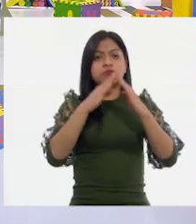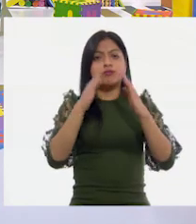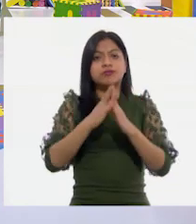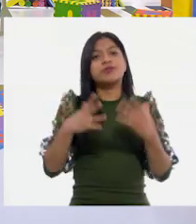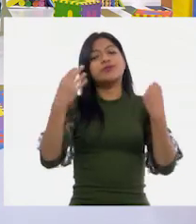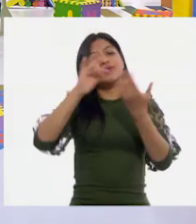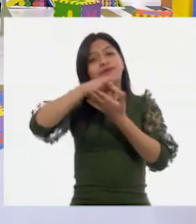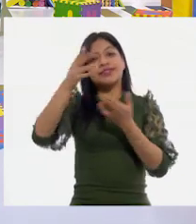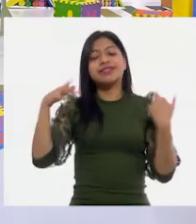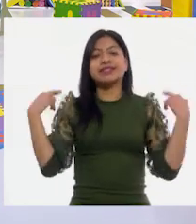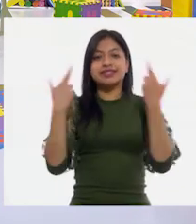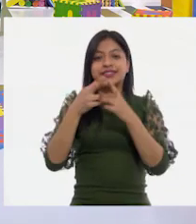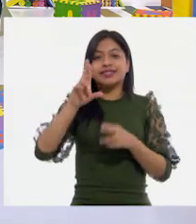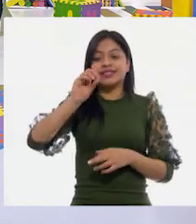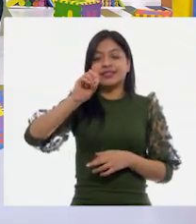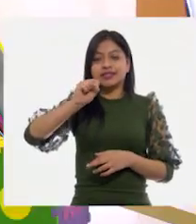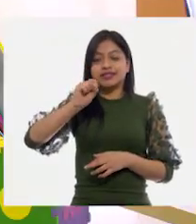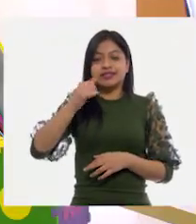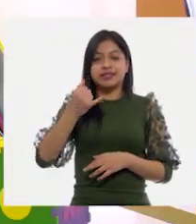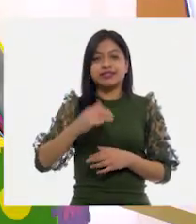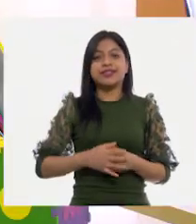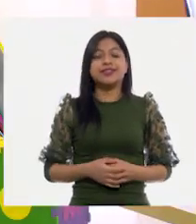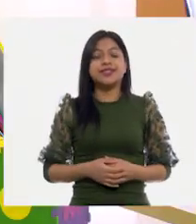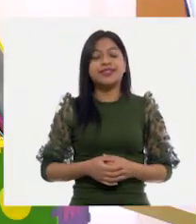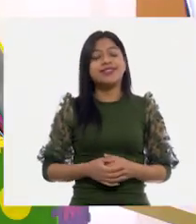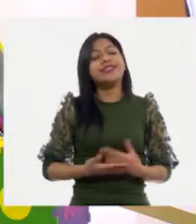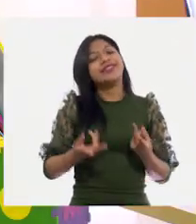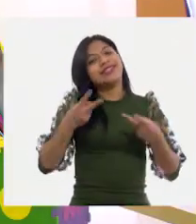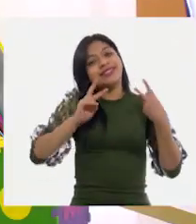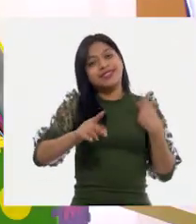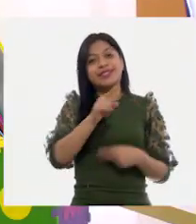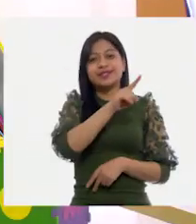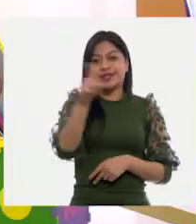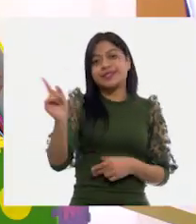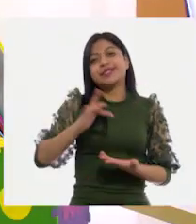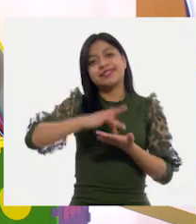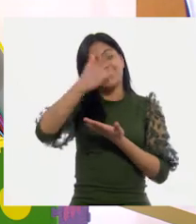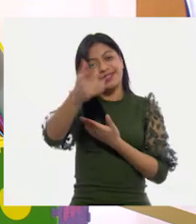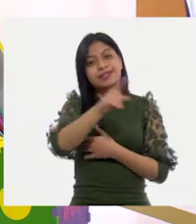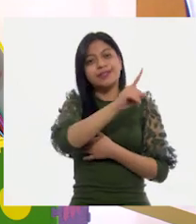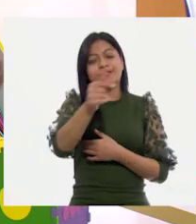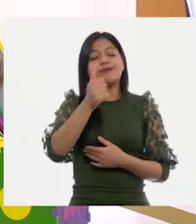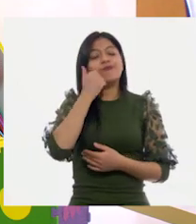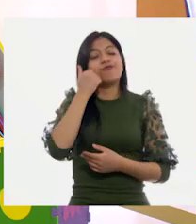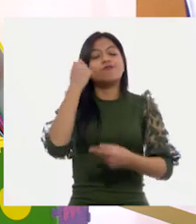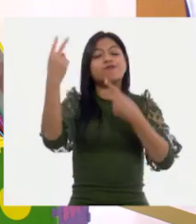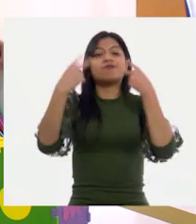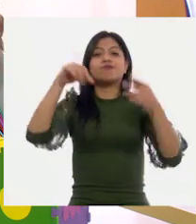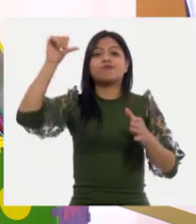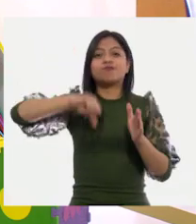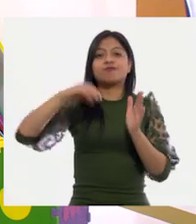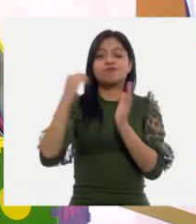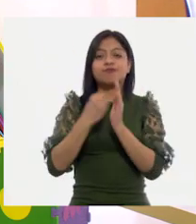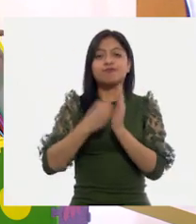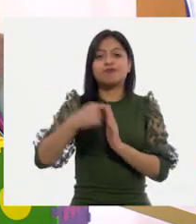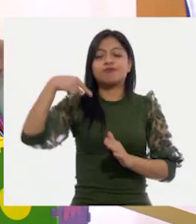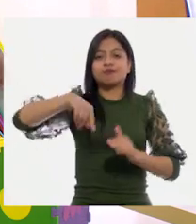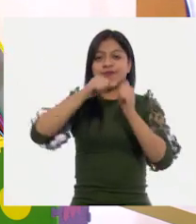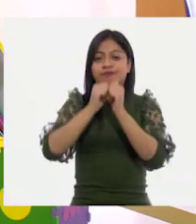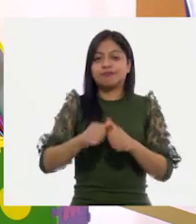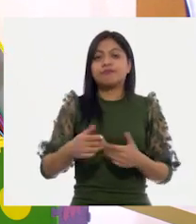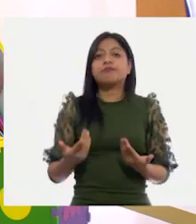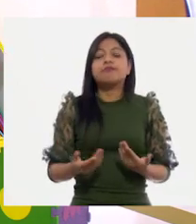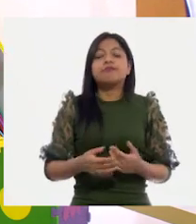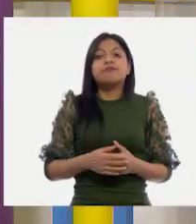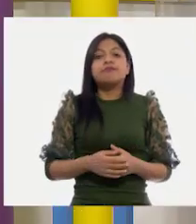Muchas gracias, maestra Rosy. No, al contrario, gracias a las niñas y a los niños que estuvieron con nosotros en esta clase y aprendimos algo